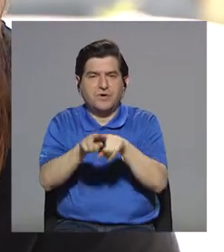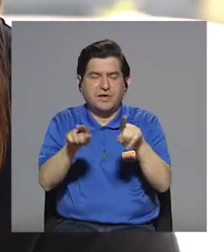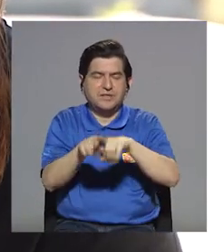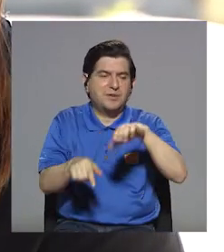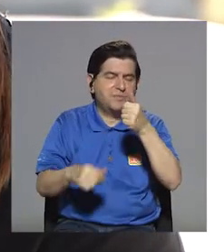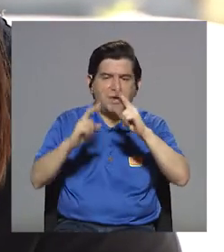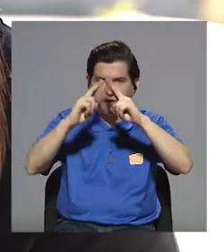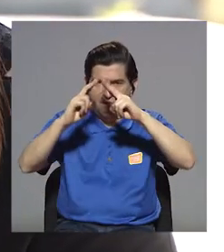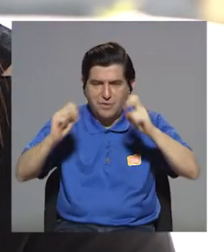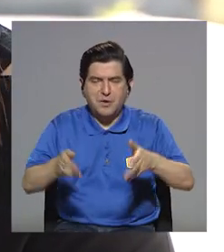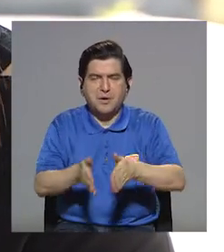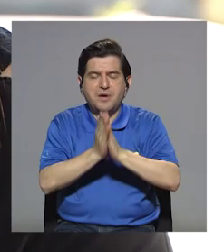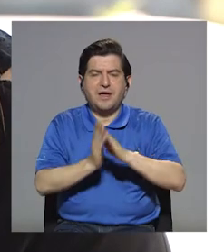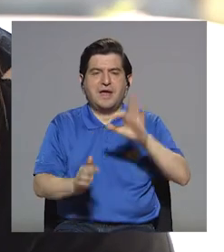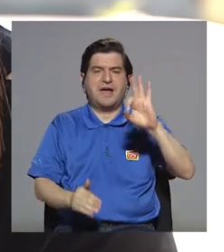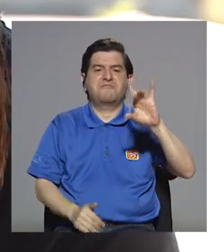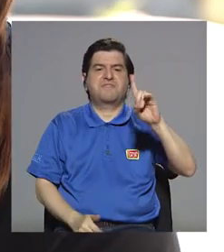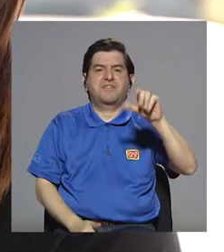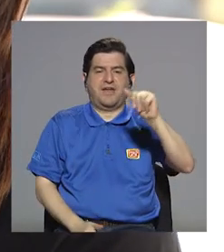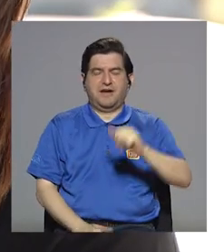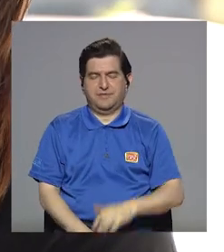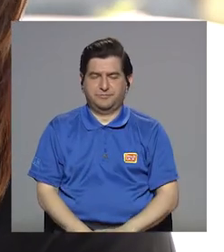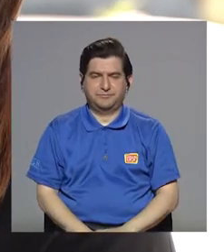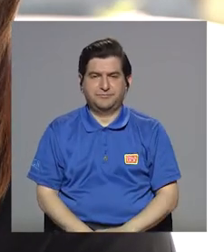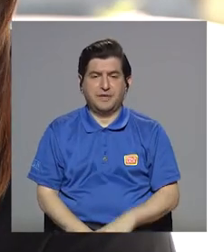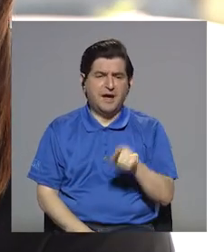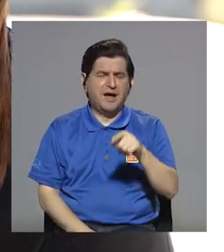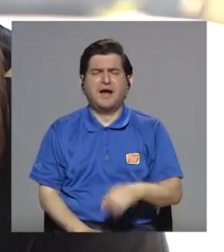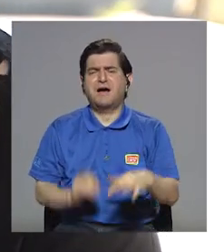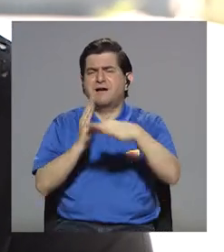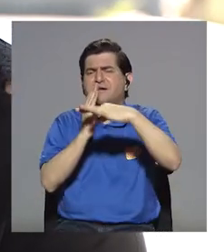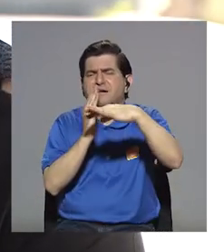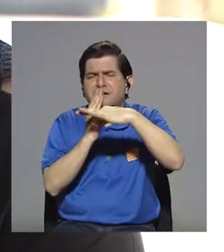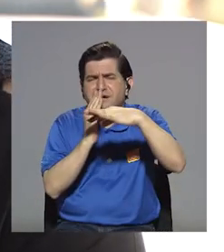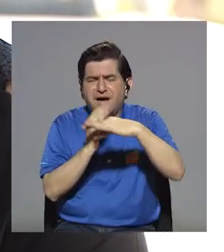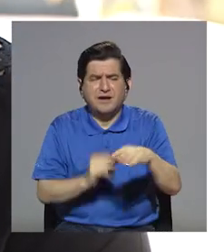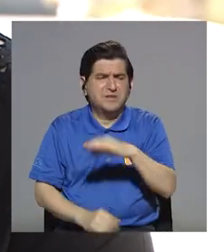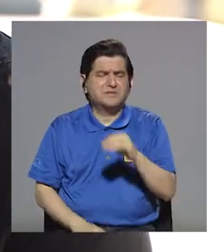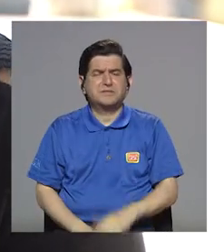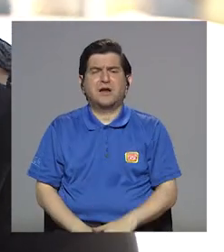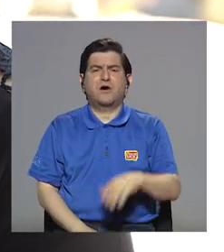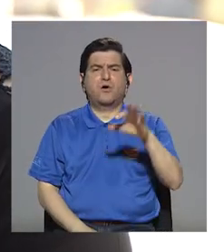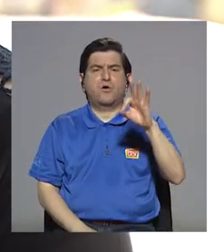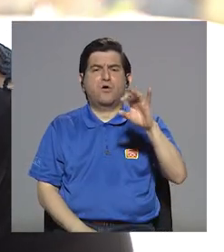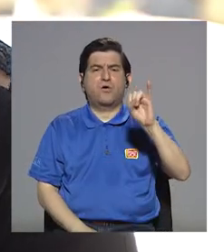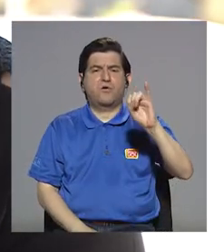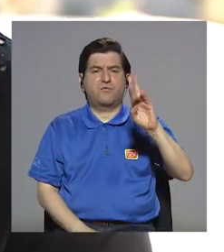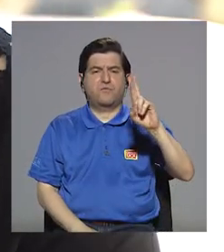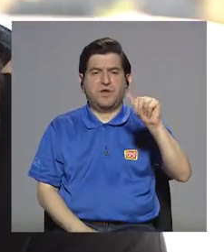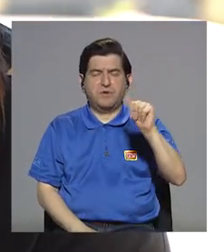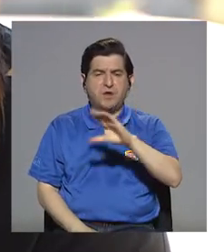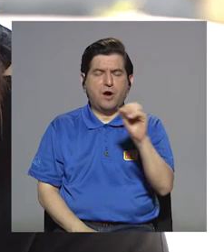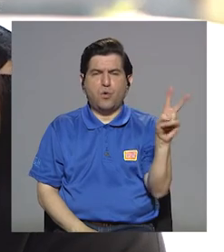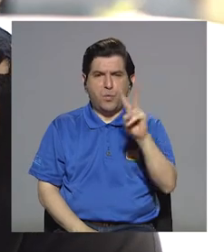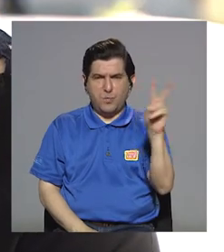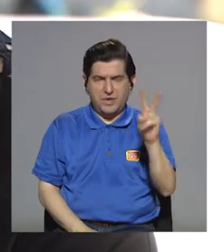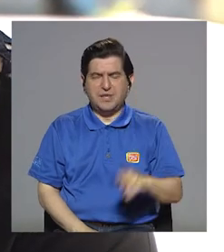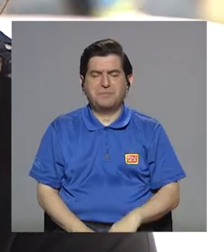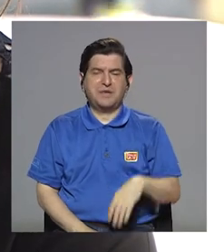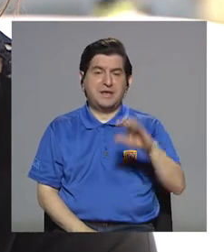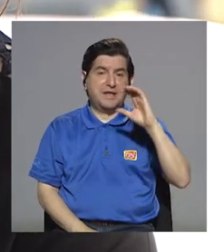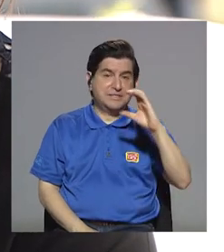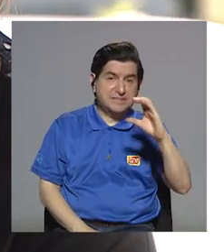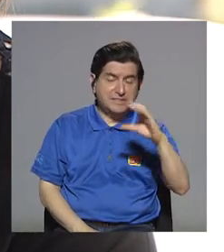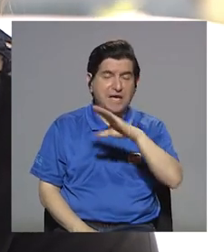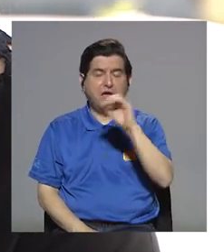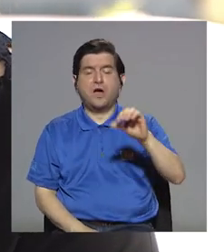análisis que pide la FDA, por ejemplo, la cantidad de colesterol, la cantidad de fibra, las vitaminas, si tiene vitamina C, si tiene